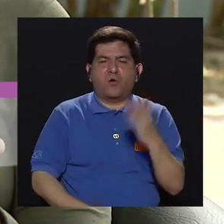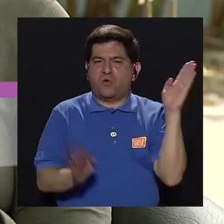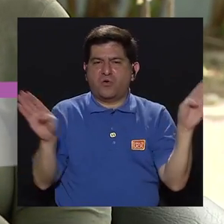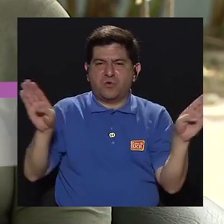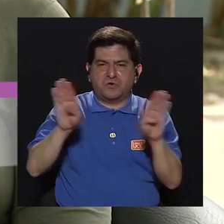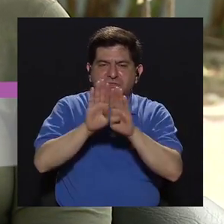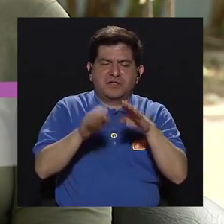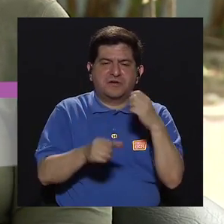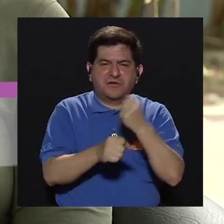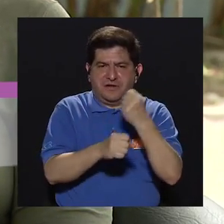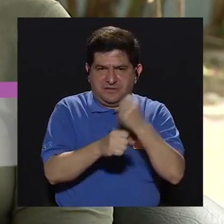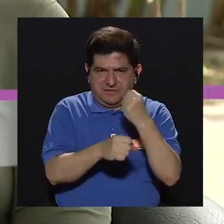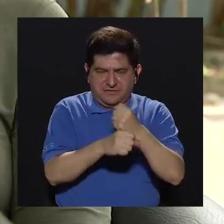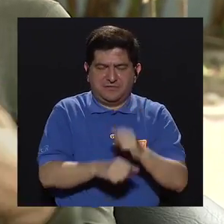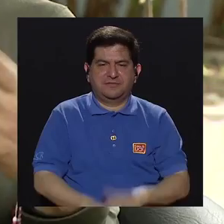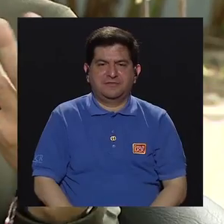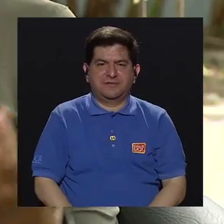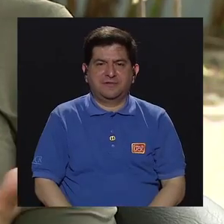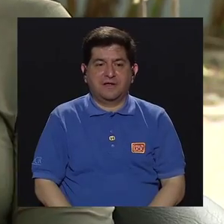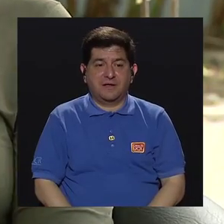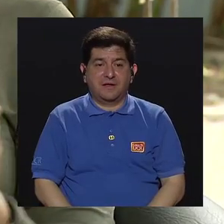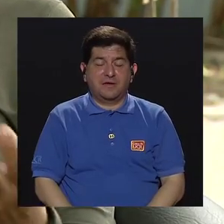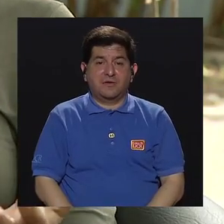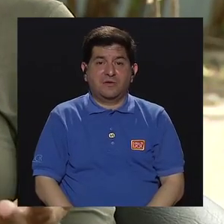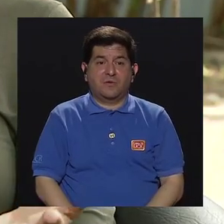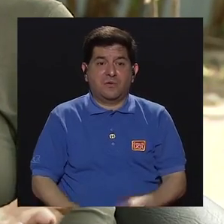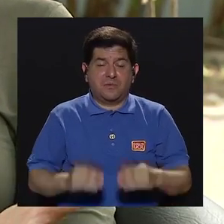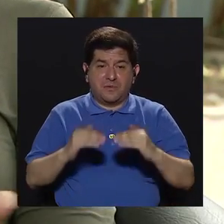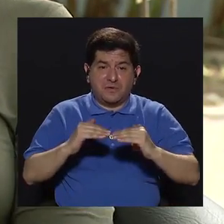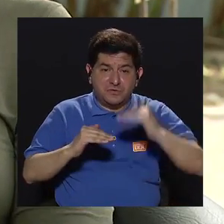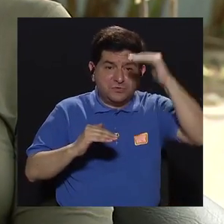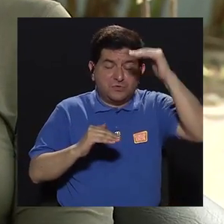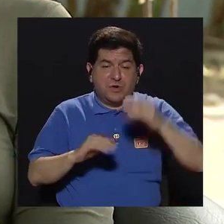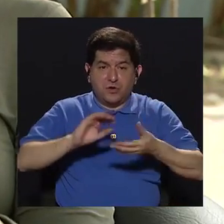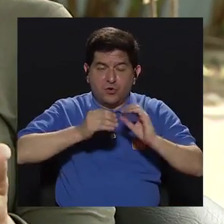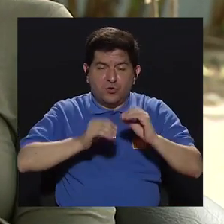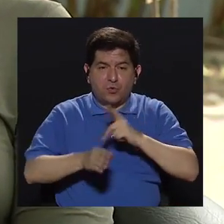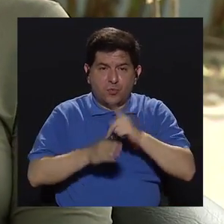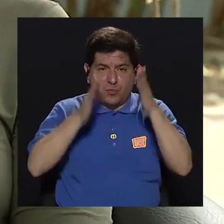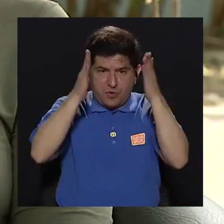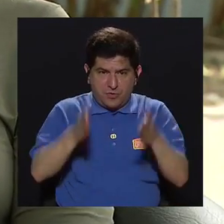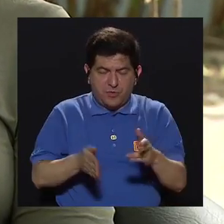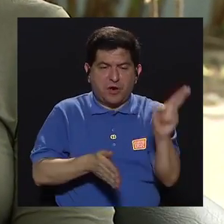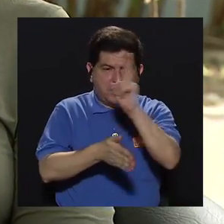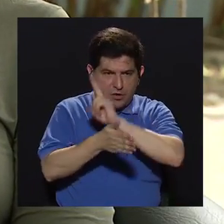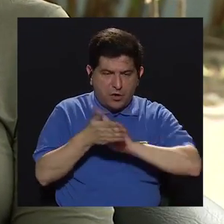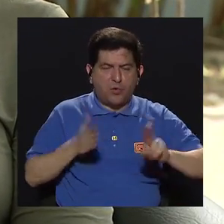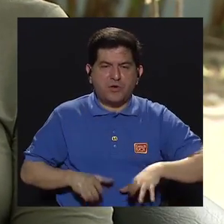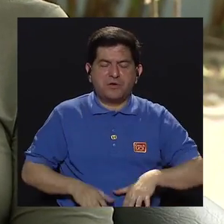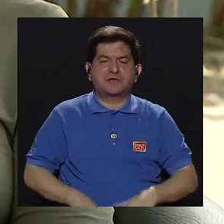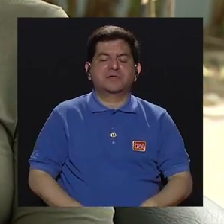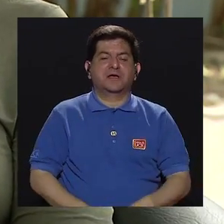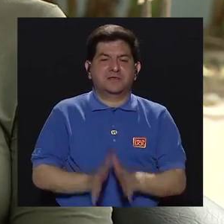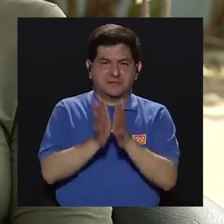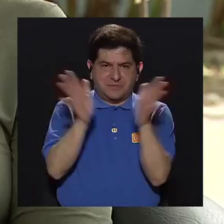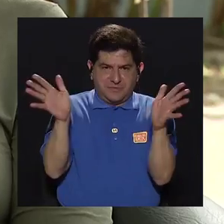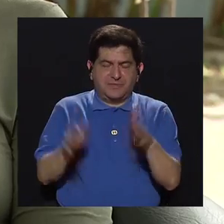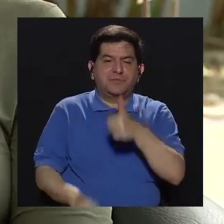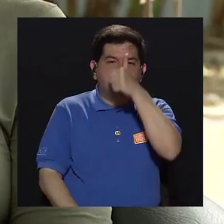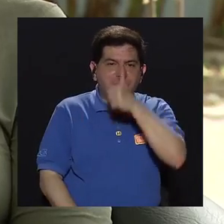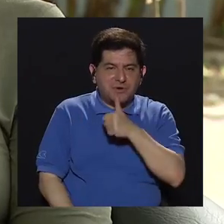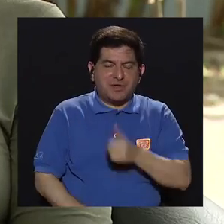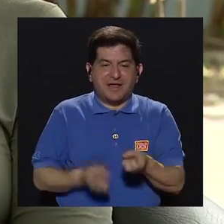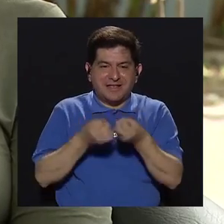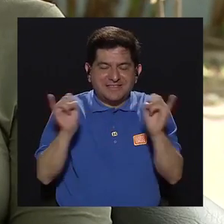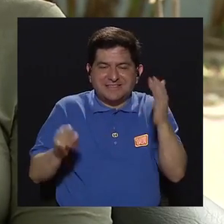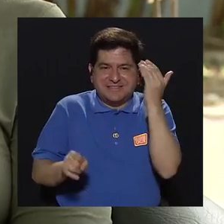ante esa mayor oferta de profesionales que han propiciado las universidades privadas y públicas sin